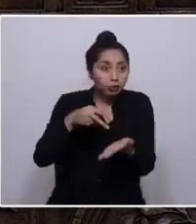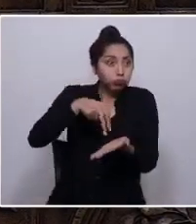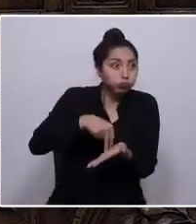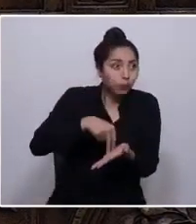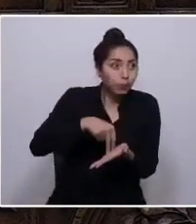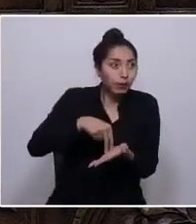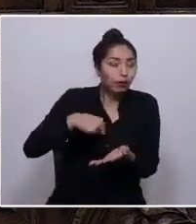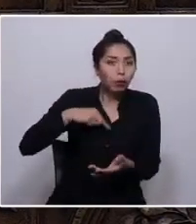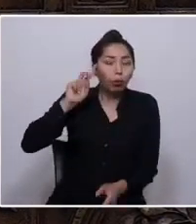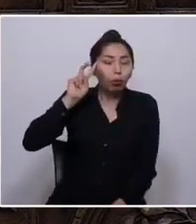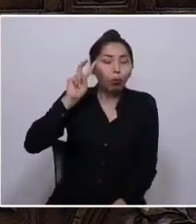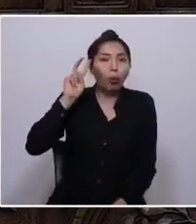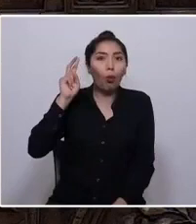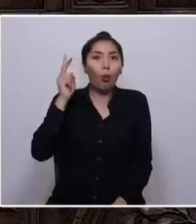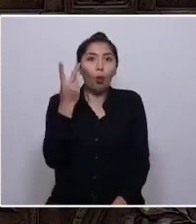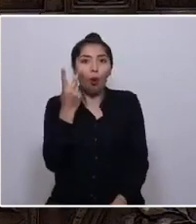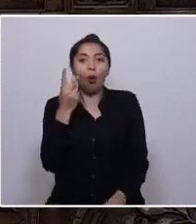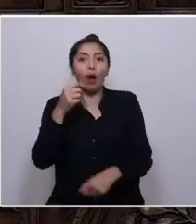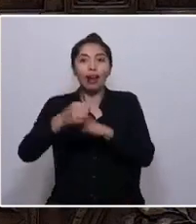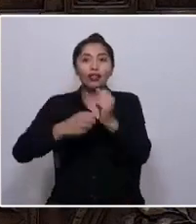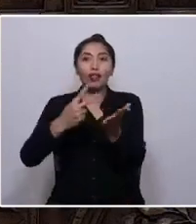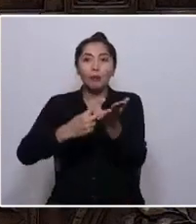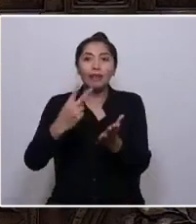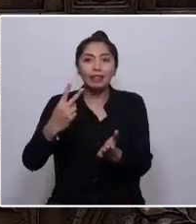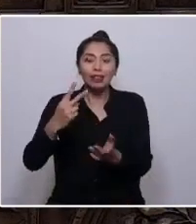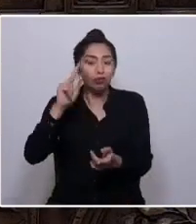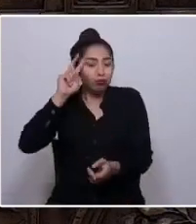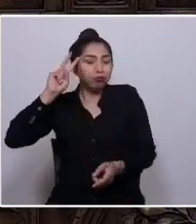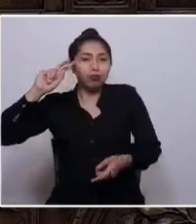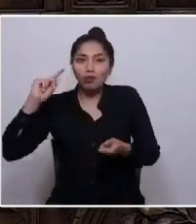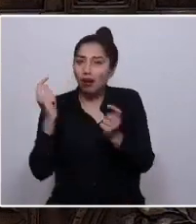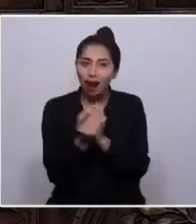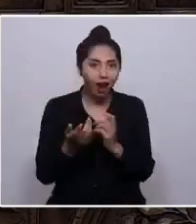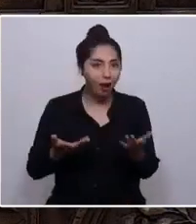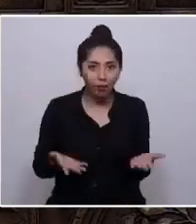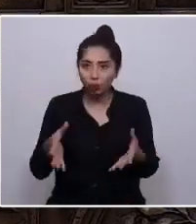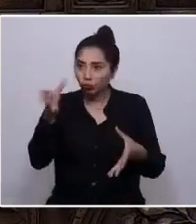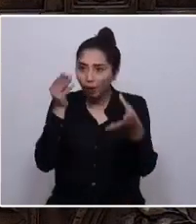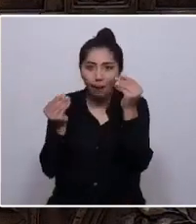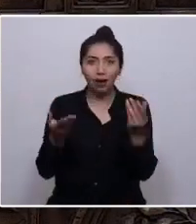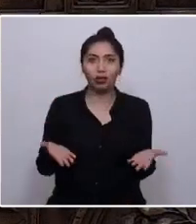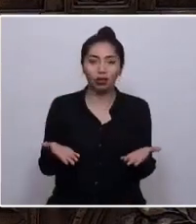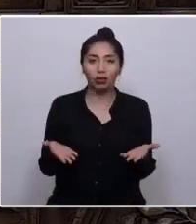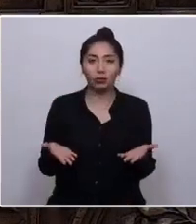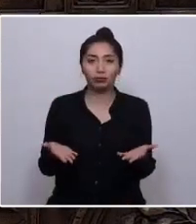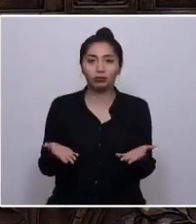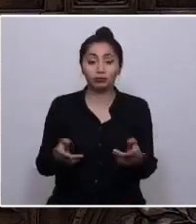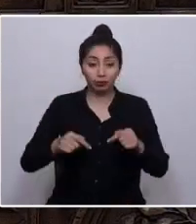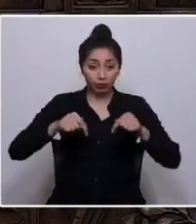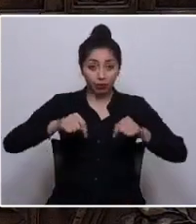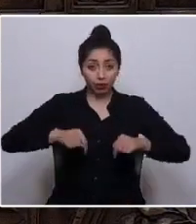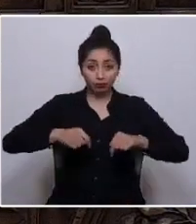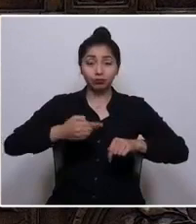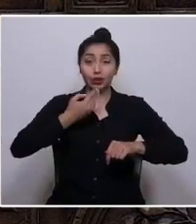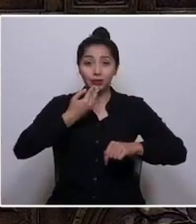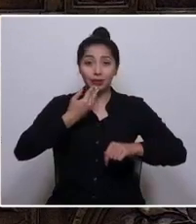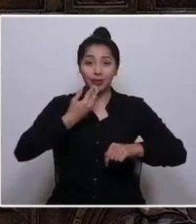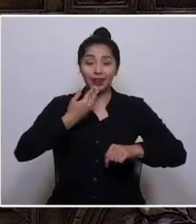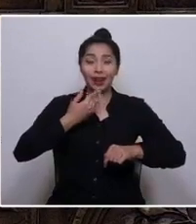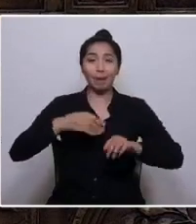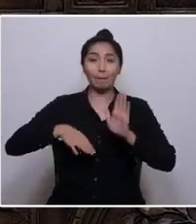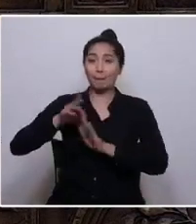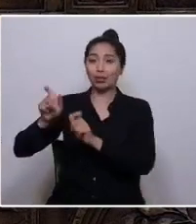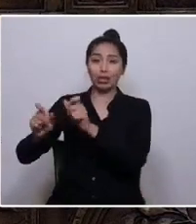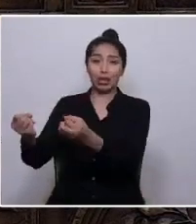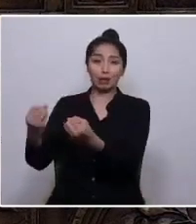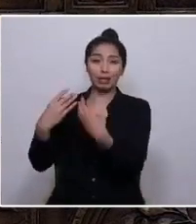siendo otra el 2022. Y qué bueno. Y en este camino, cómo no mencionar a los que más me enseñan. A mi